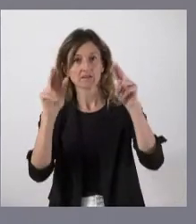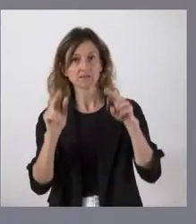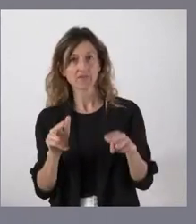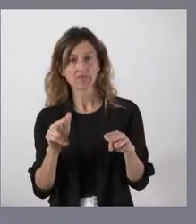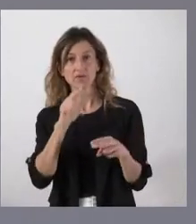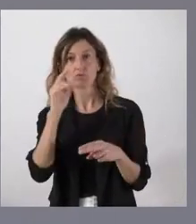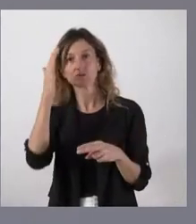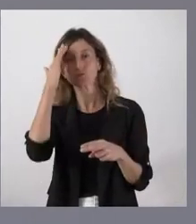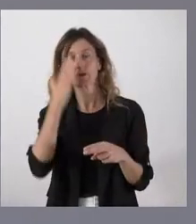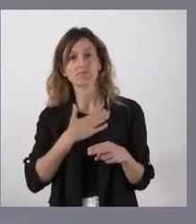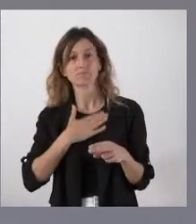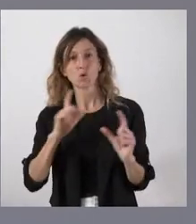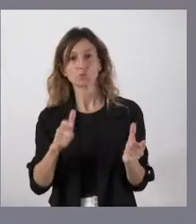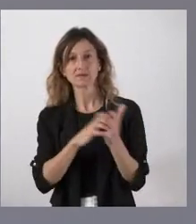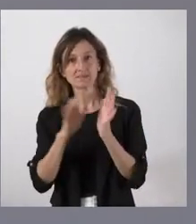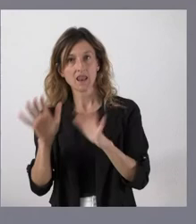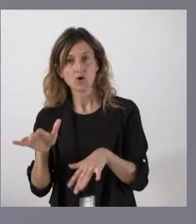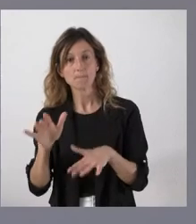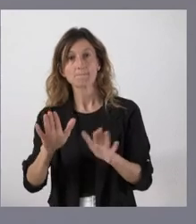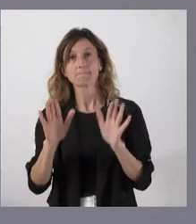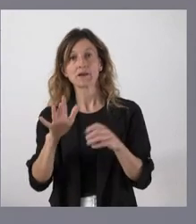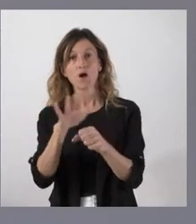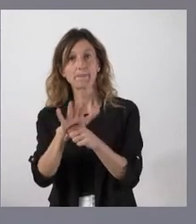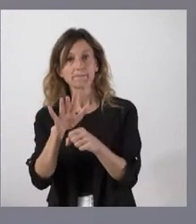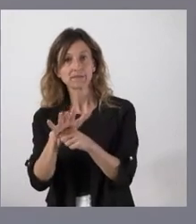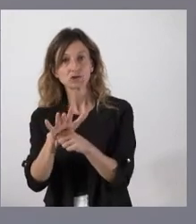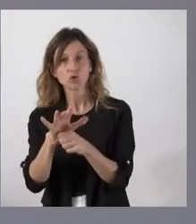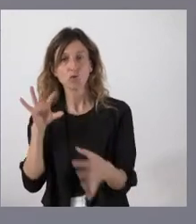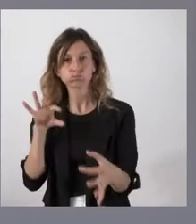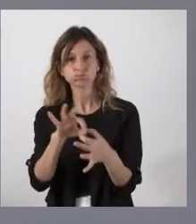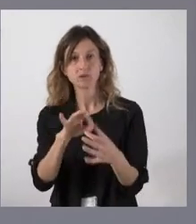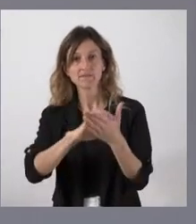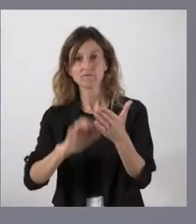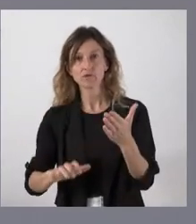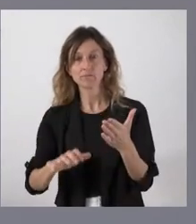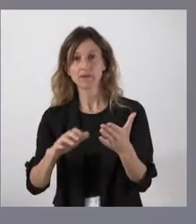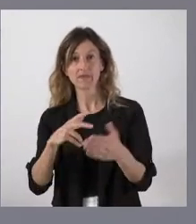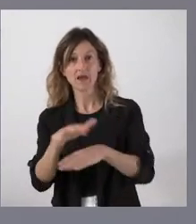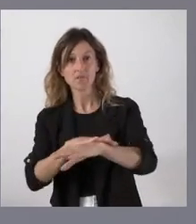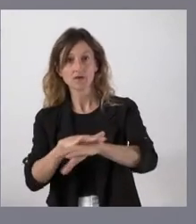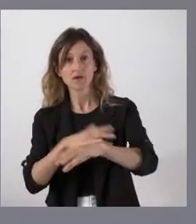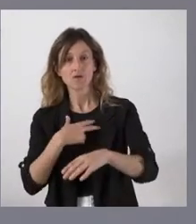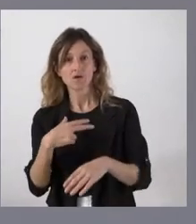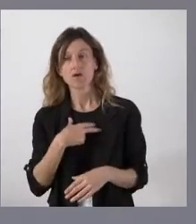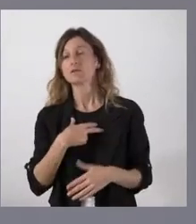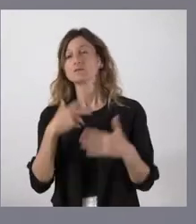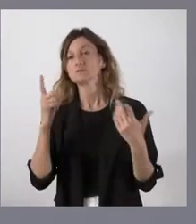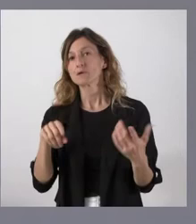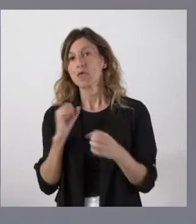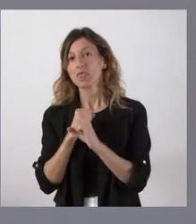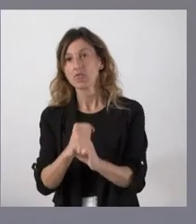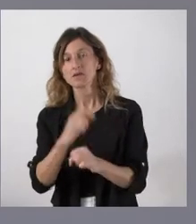cuales la titularidad era propia de la Junta de Castilla y León, pero en este ámbito estábamos sujetos al informe de la Abogacía del Estado y estábamos